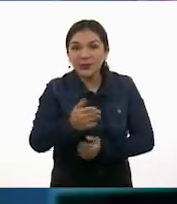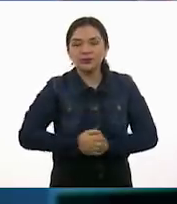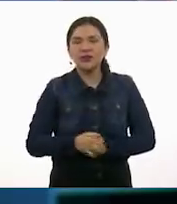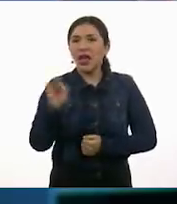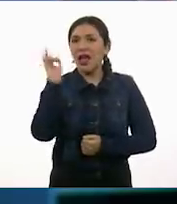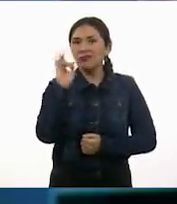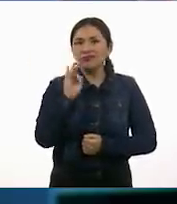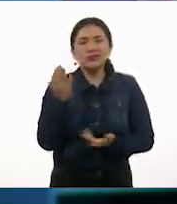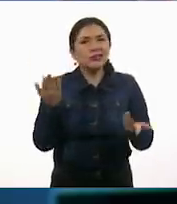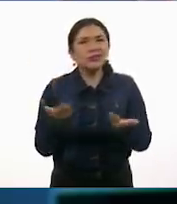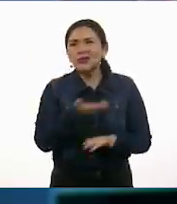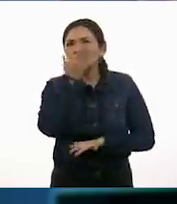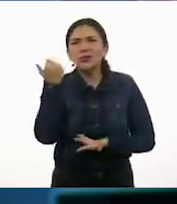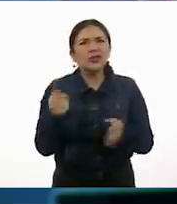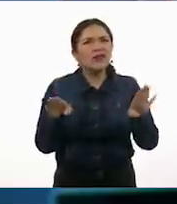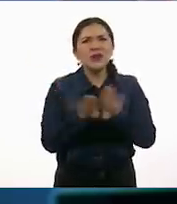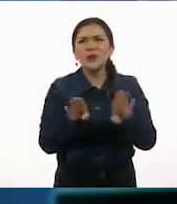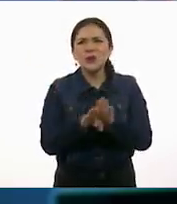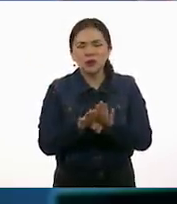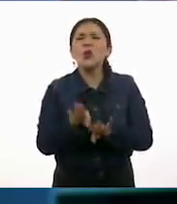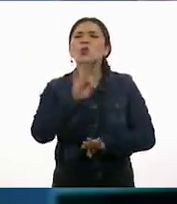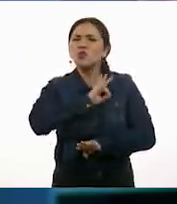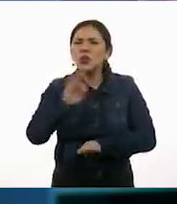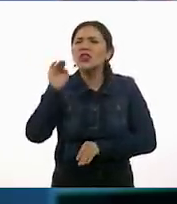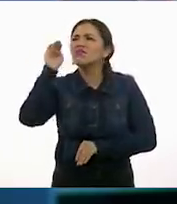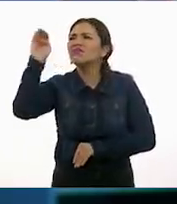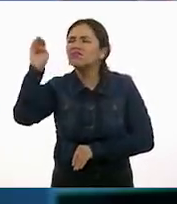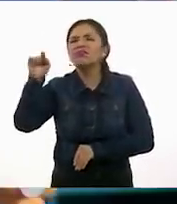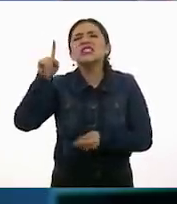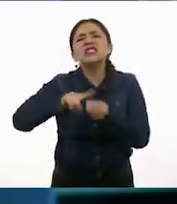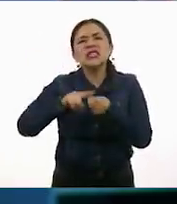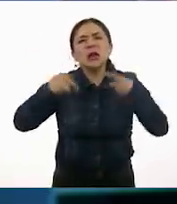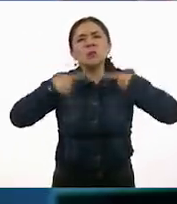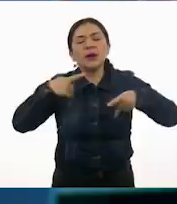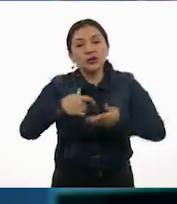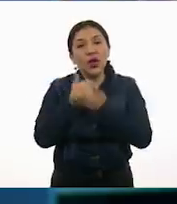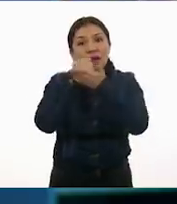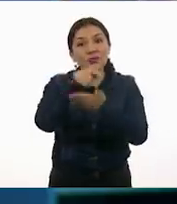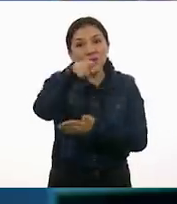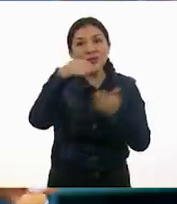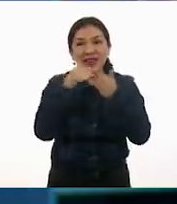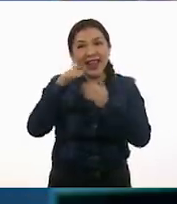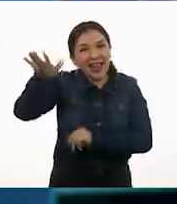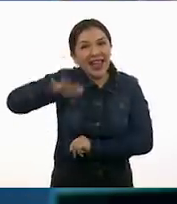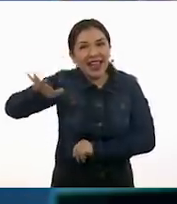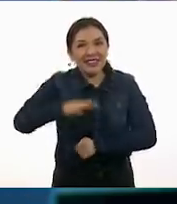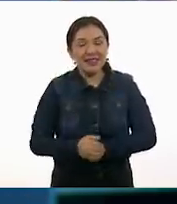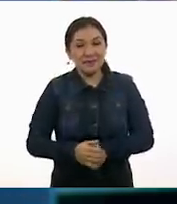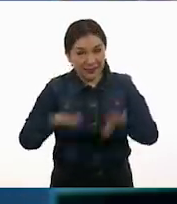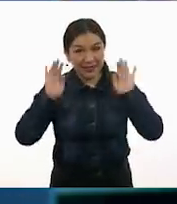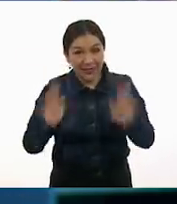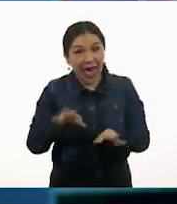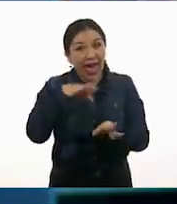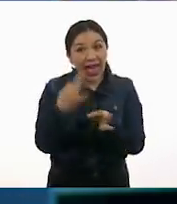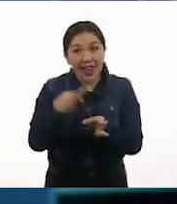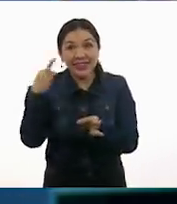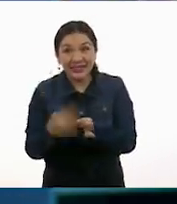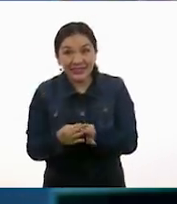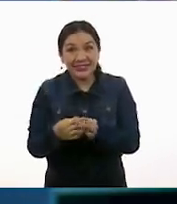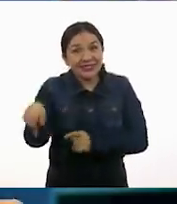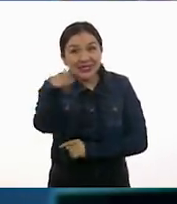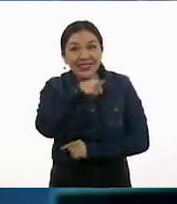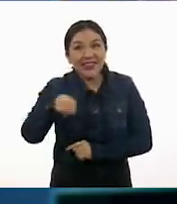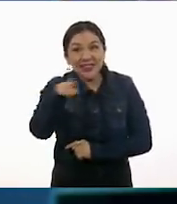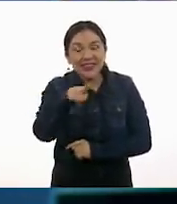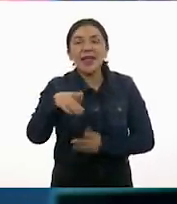Si no sabes cómo hacerlo, pida ayuda en casa. ¿Lista? ¿Listo?